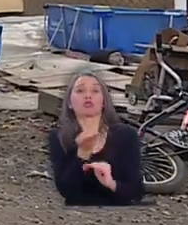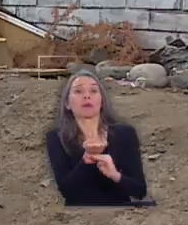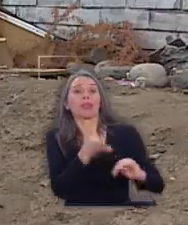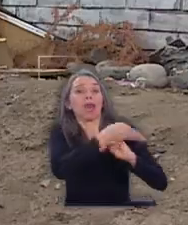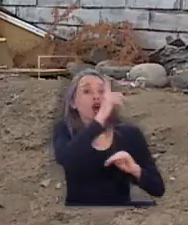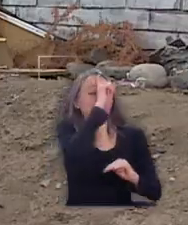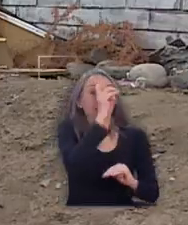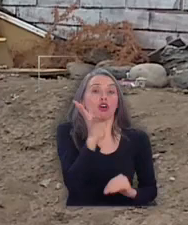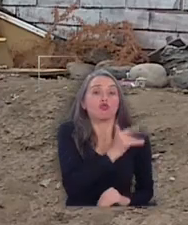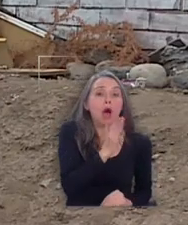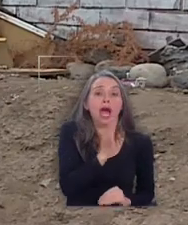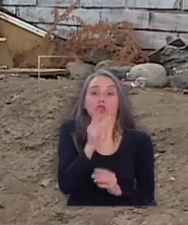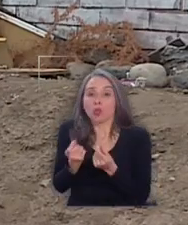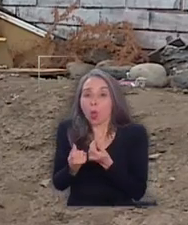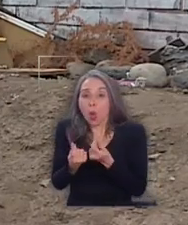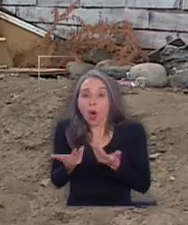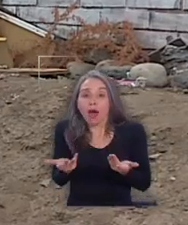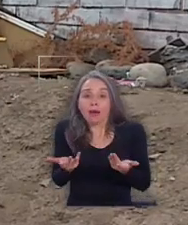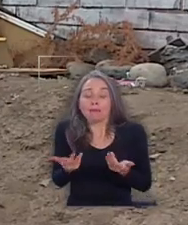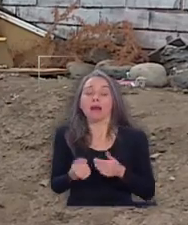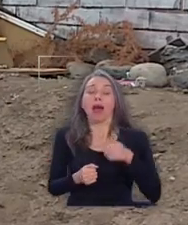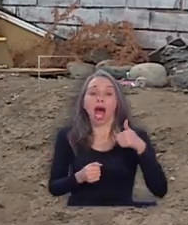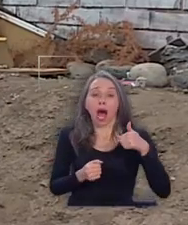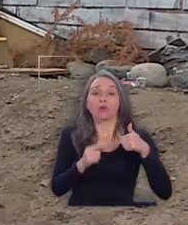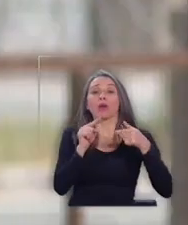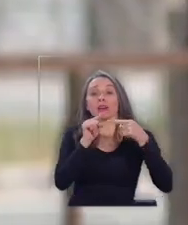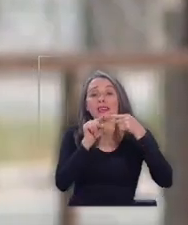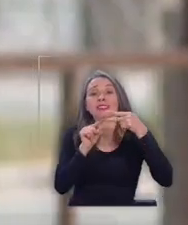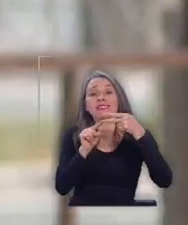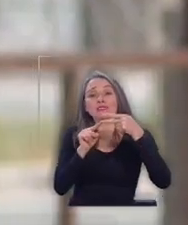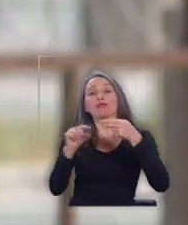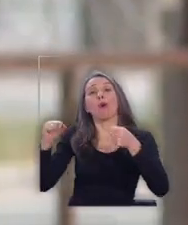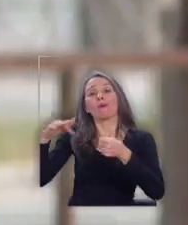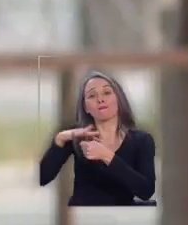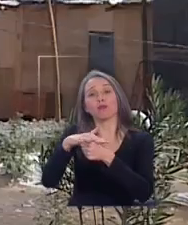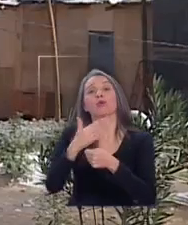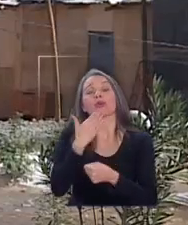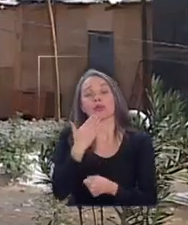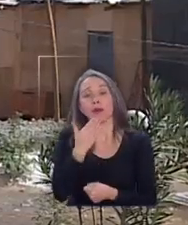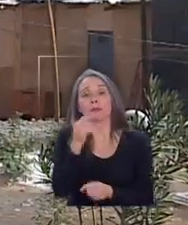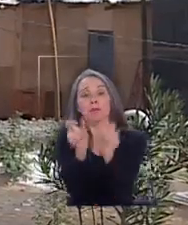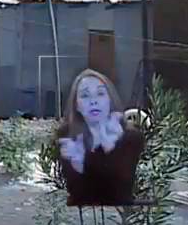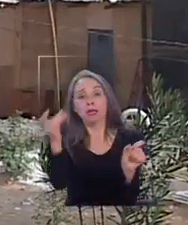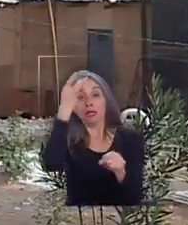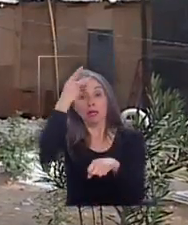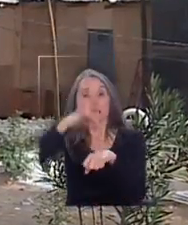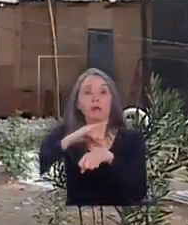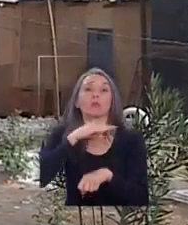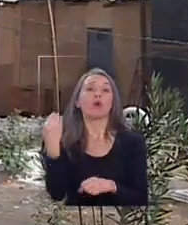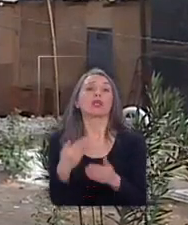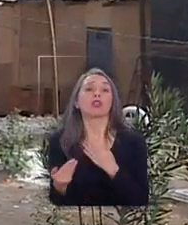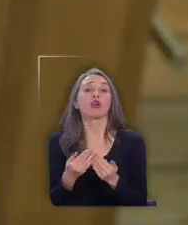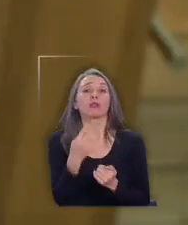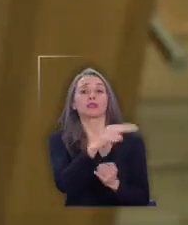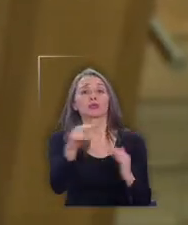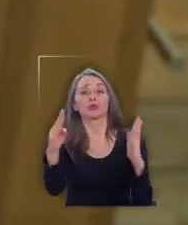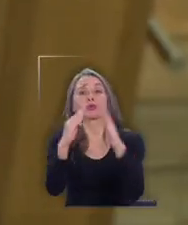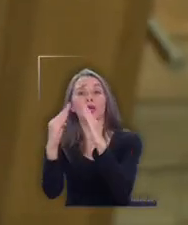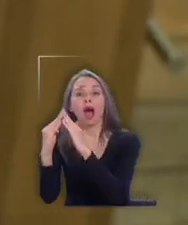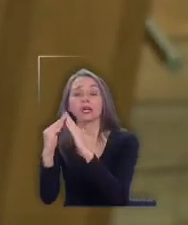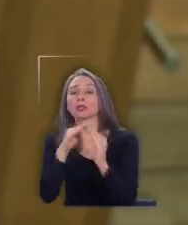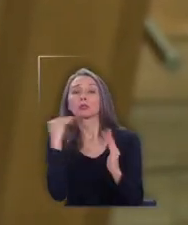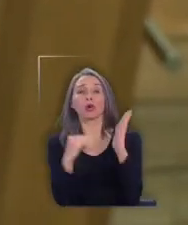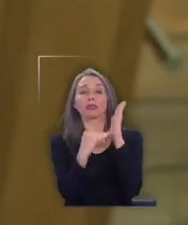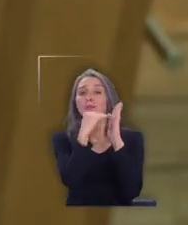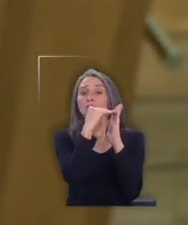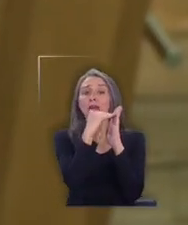por falta de recursos, según la autoridad, también es un factor clave. Los pacientes están falleciendo en sus domicilios. Los hospitales